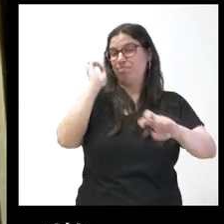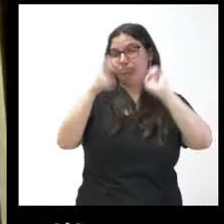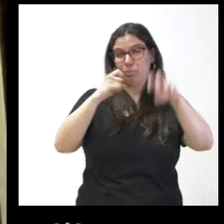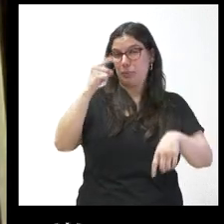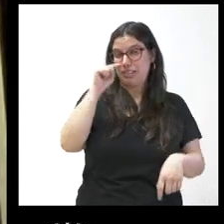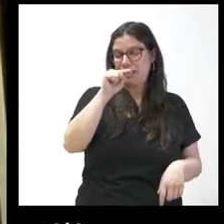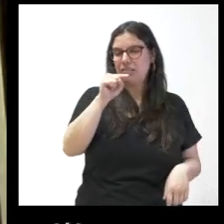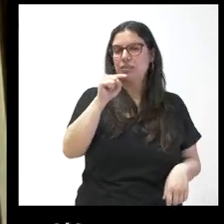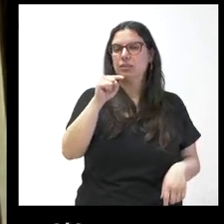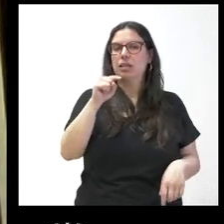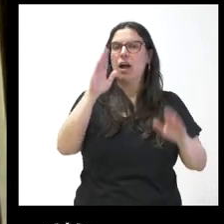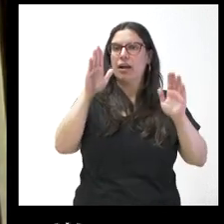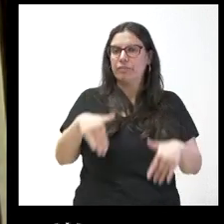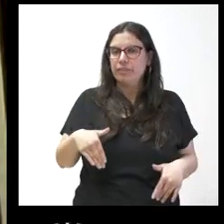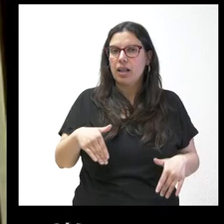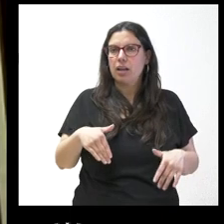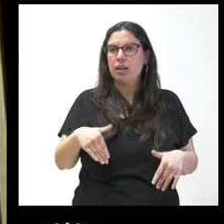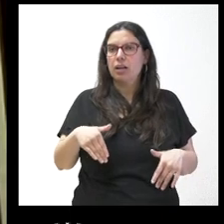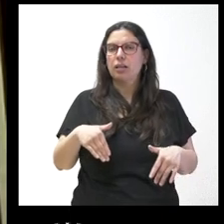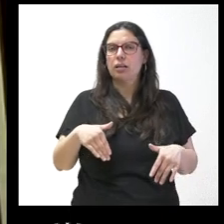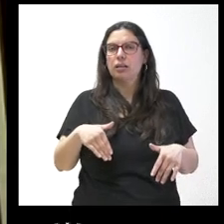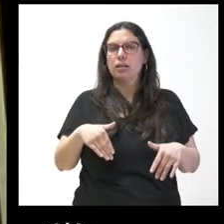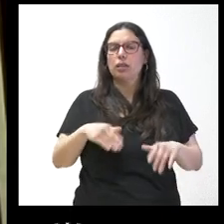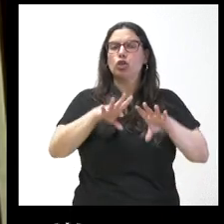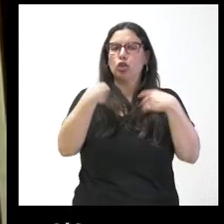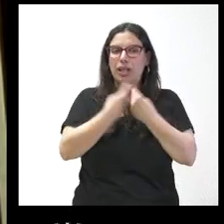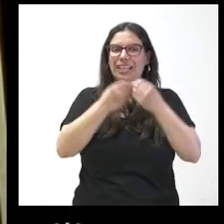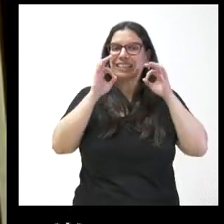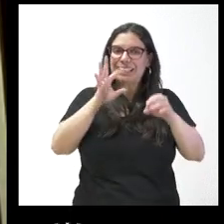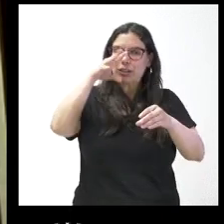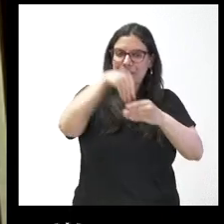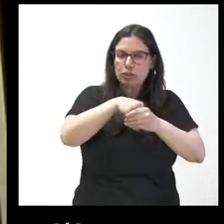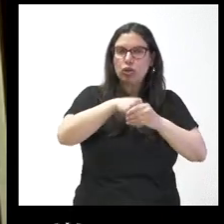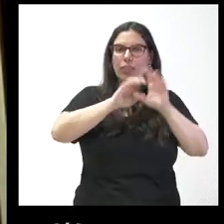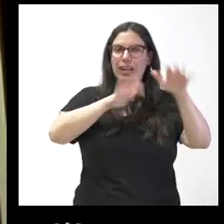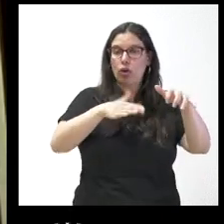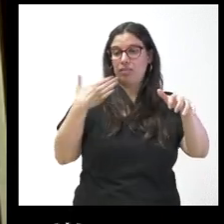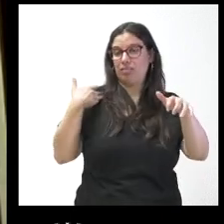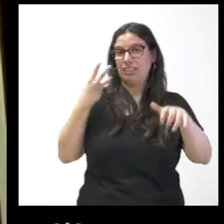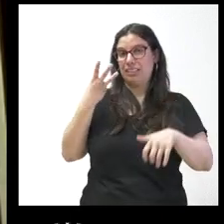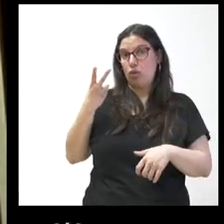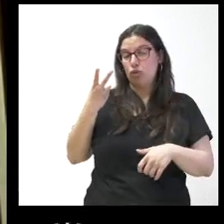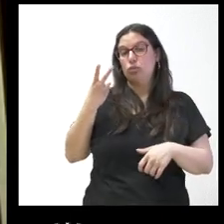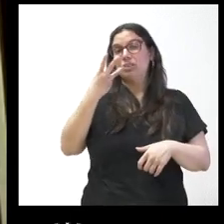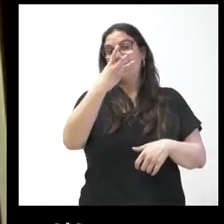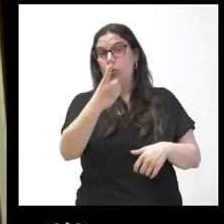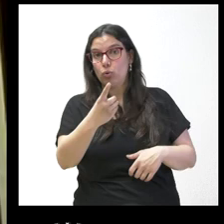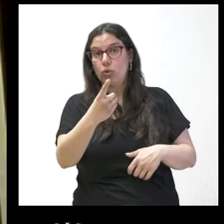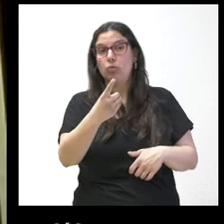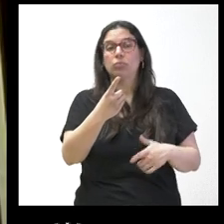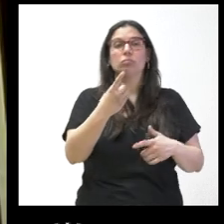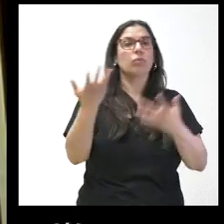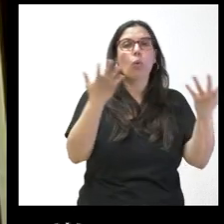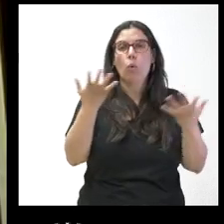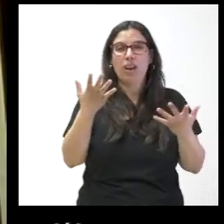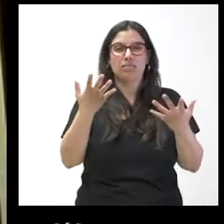habido se quedan finalmente en qué cifra 32 como aprobó la diputación 31 como hemos podido leer que parece